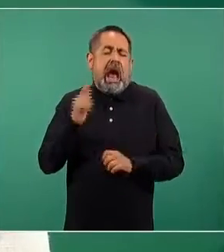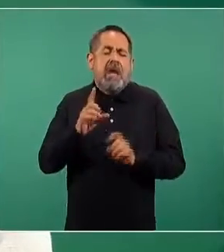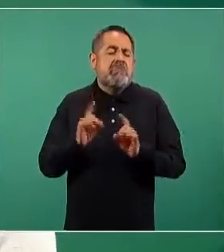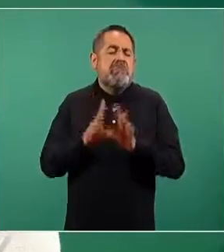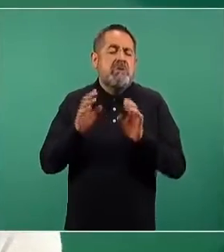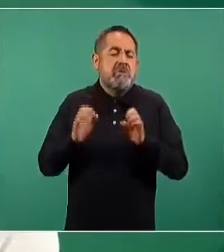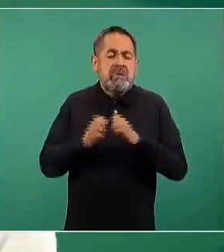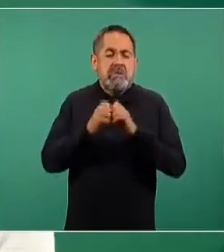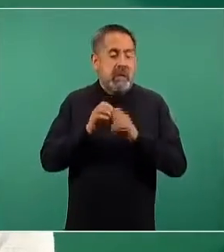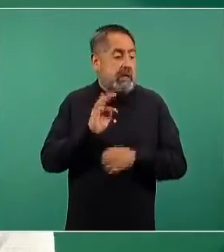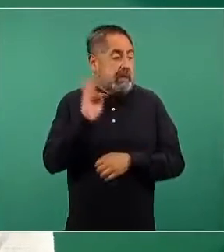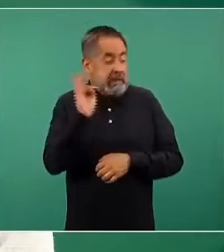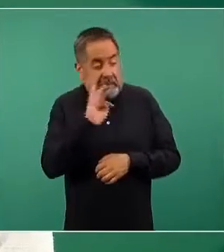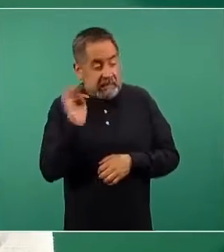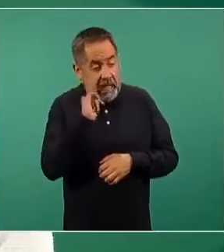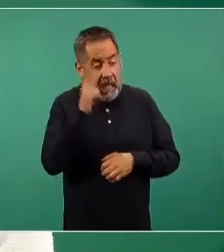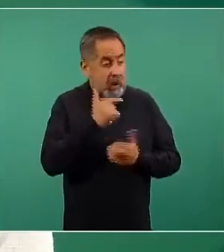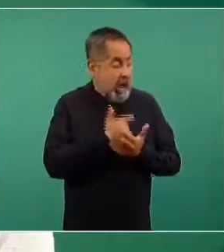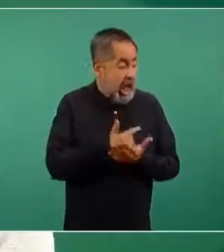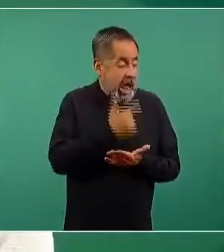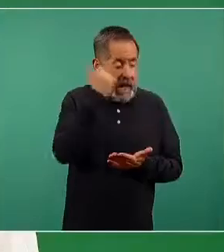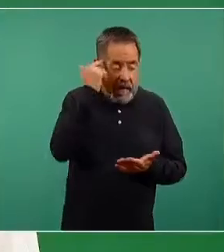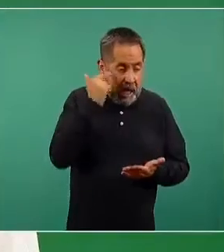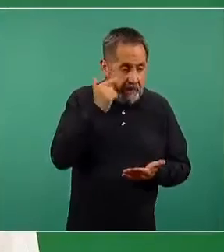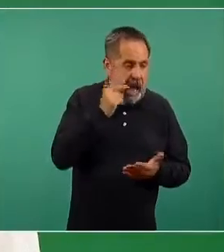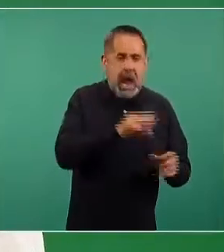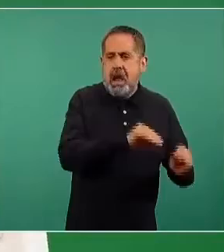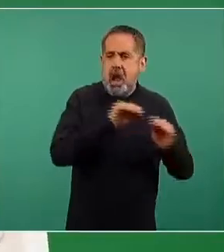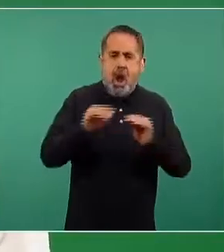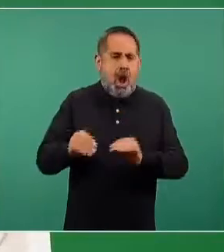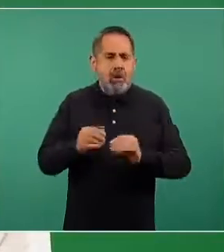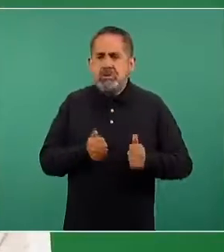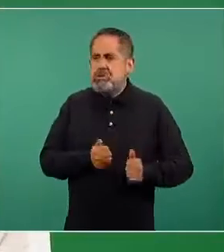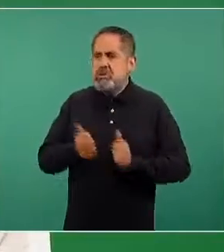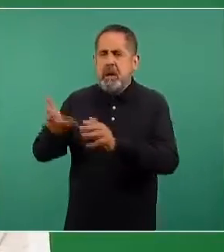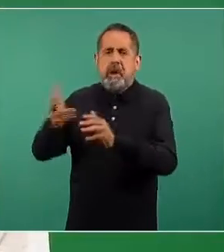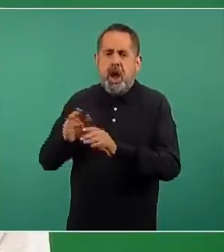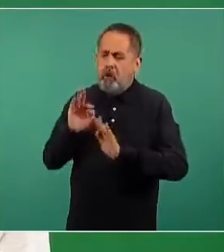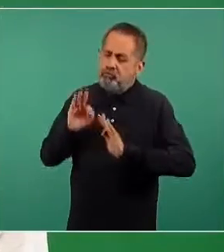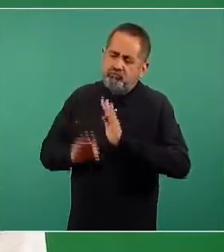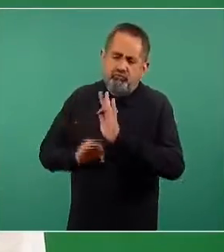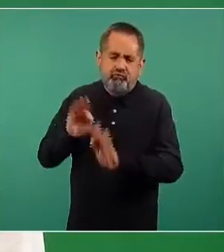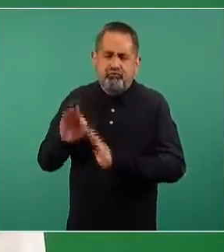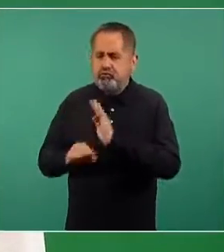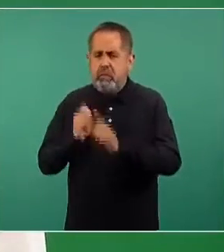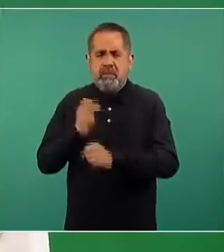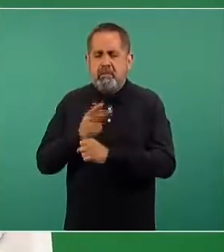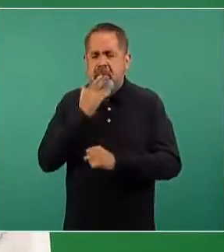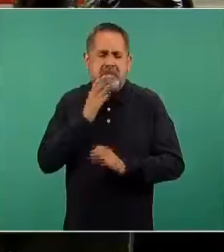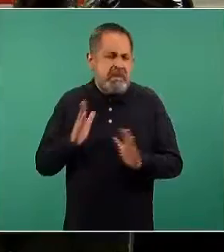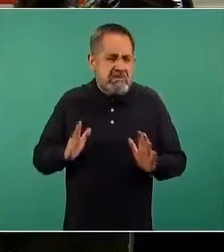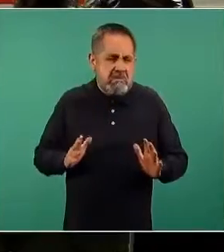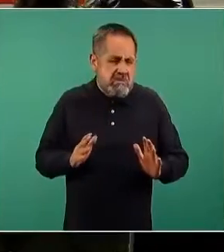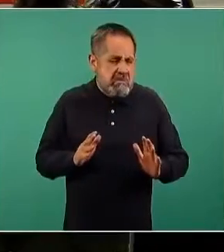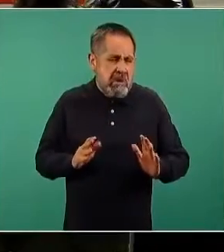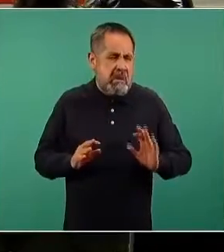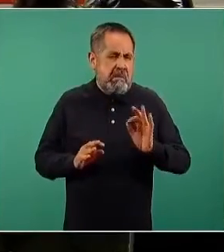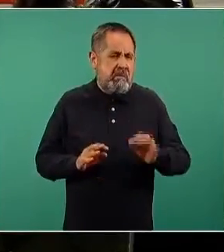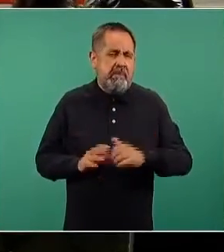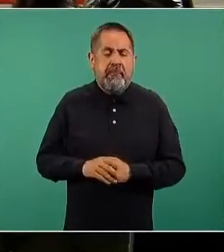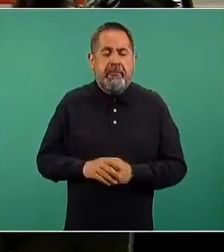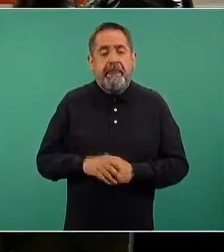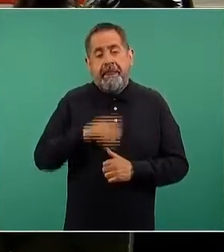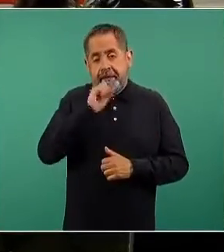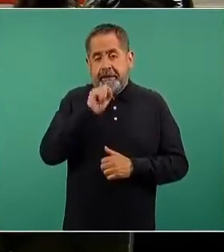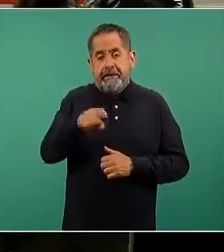personas, si llegaran a presentar un evento de importancia, puedan ser canalizados oportunamente. Y, como relatamos